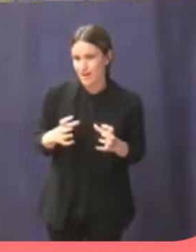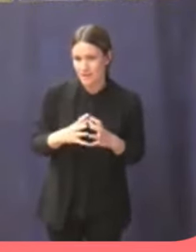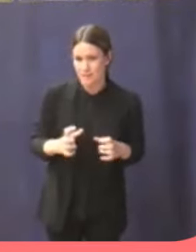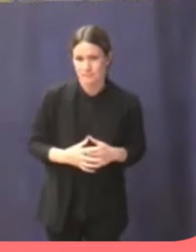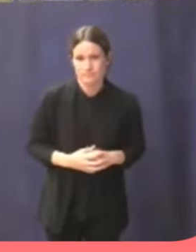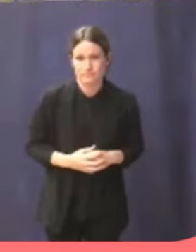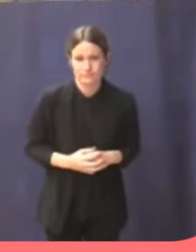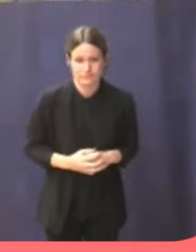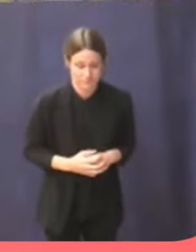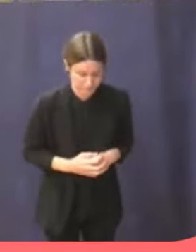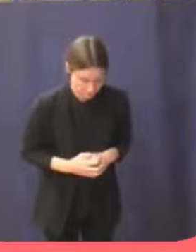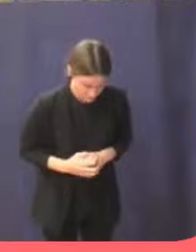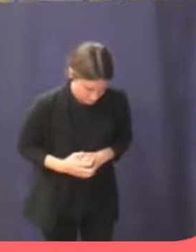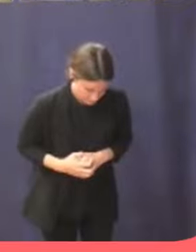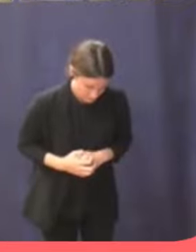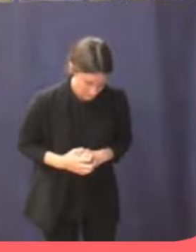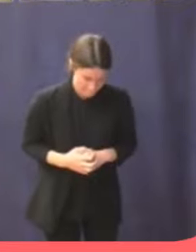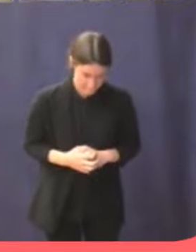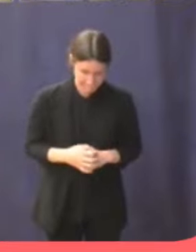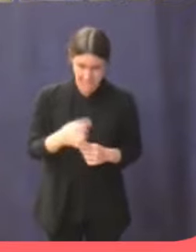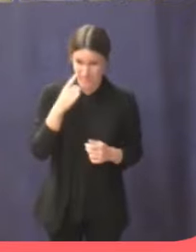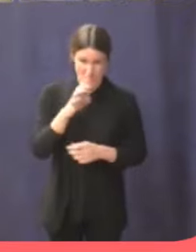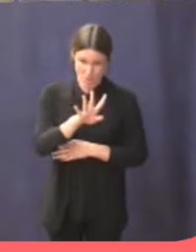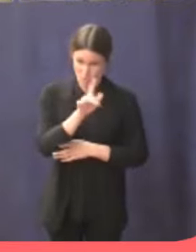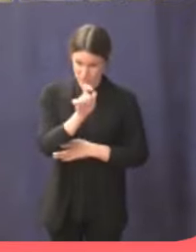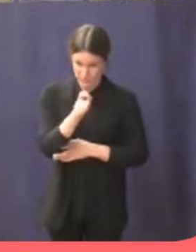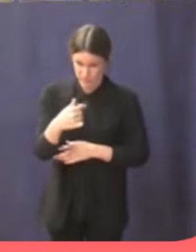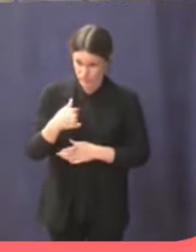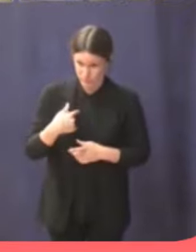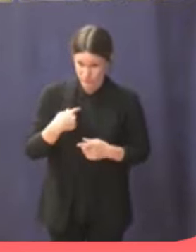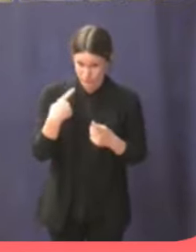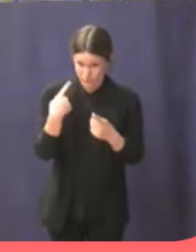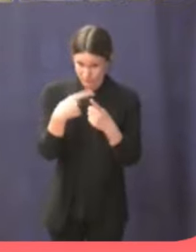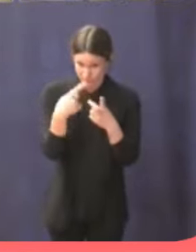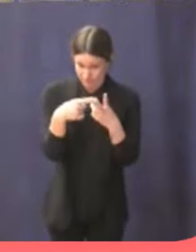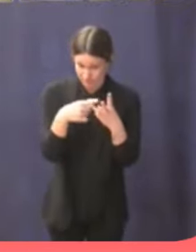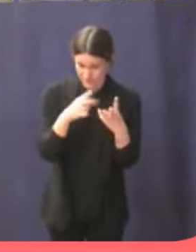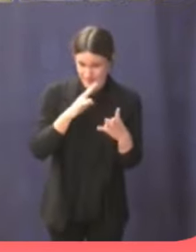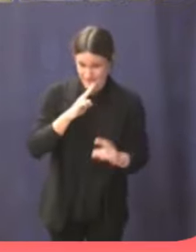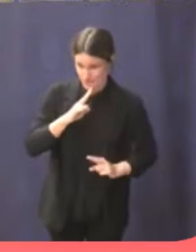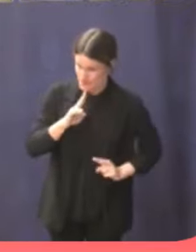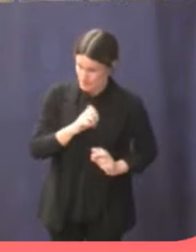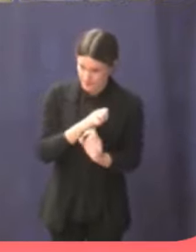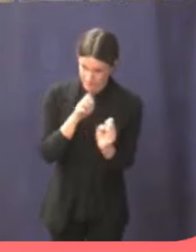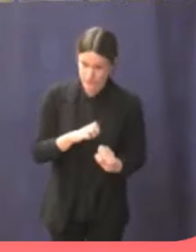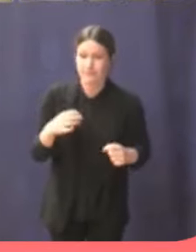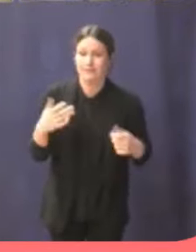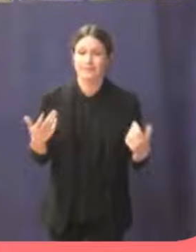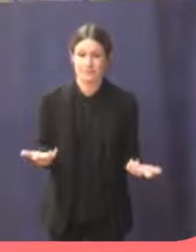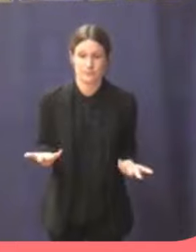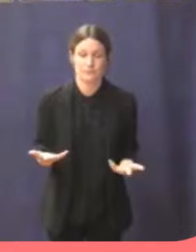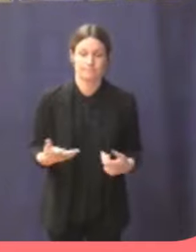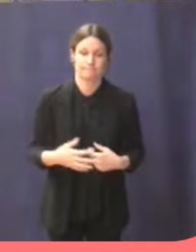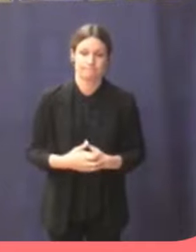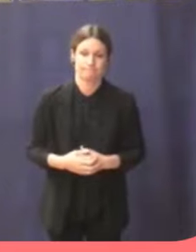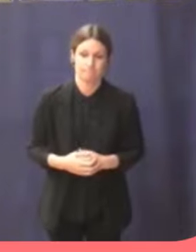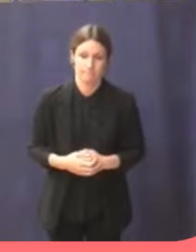mire, son tantos y no creo que en cuatro minutos tenga tiempo a contestarle uno por uno. Entonces voy a contestar, mire,